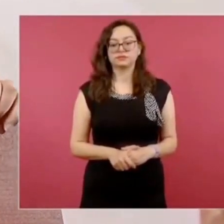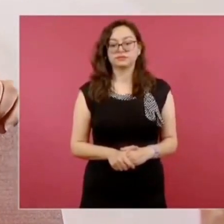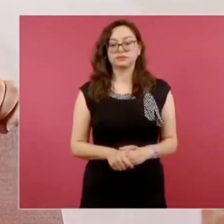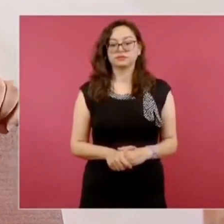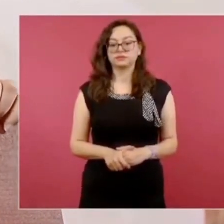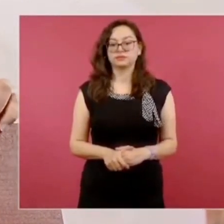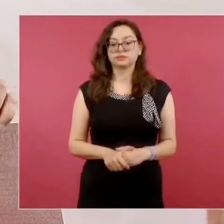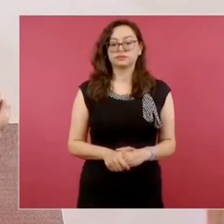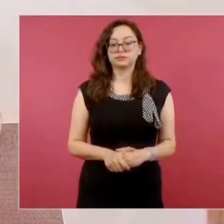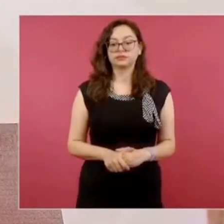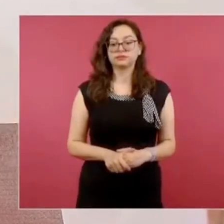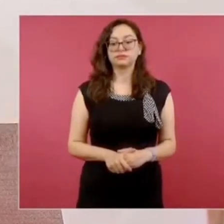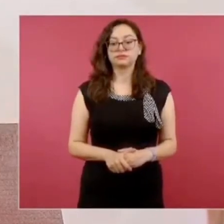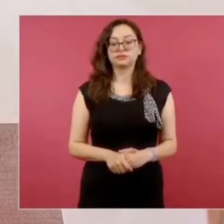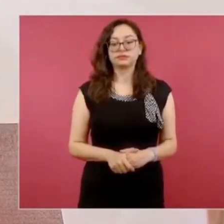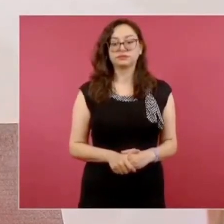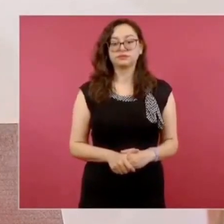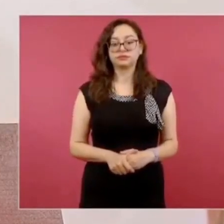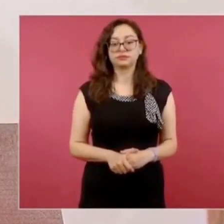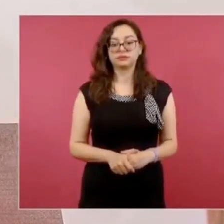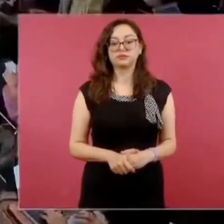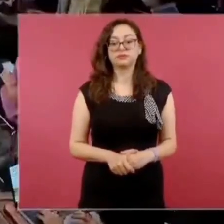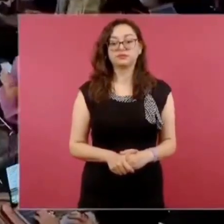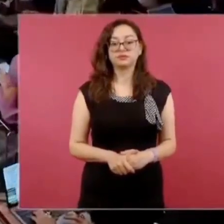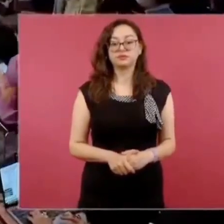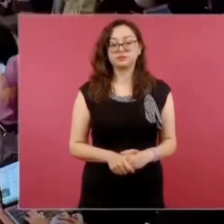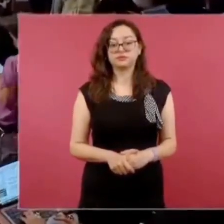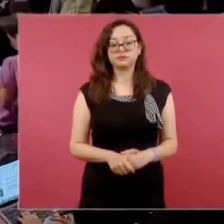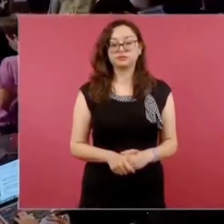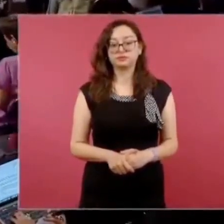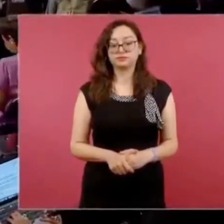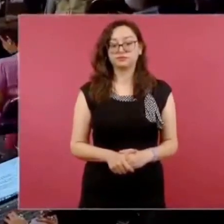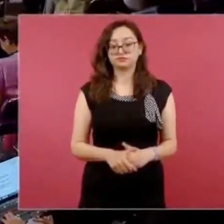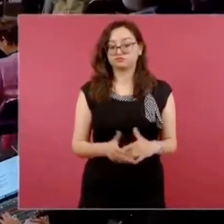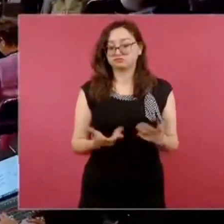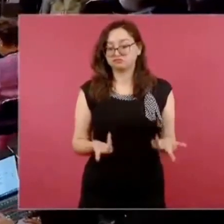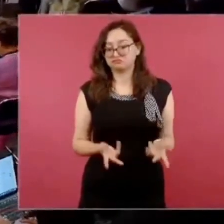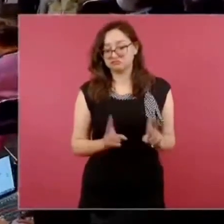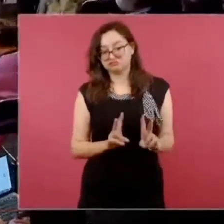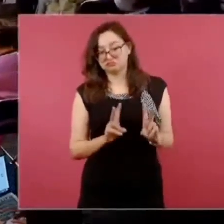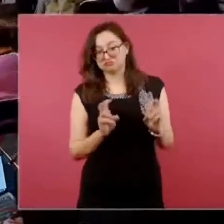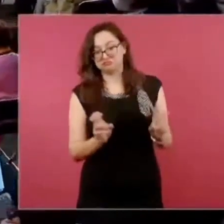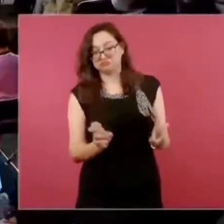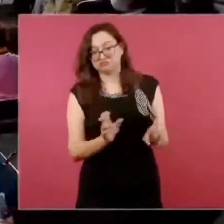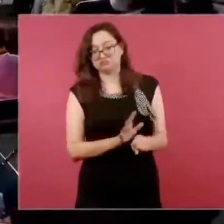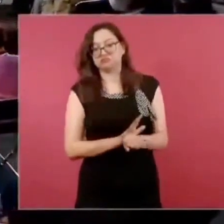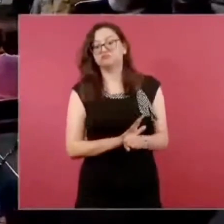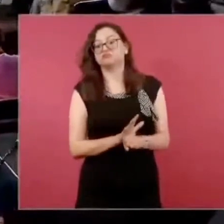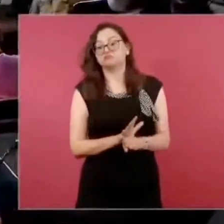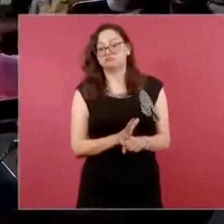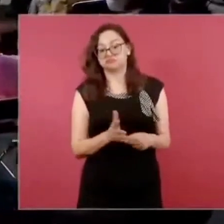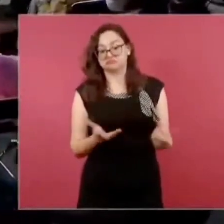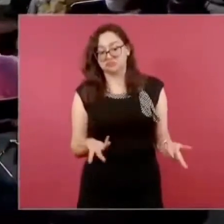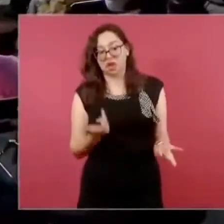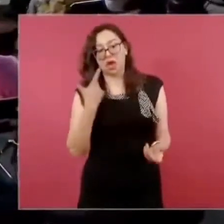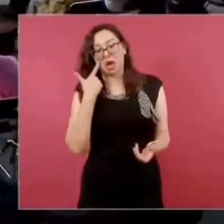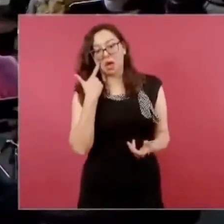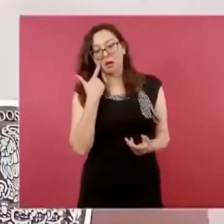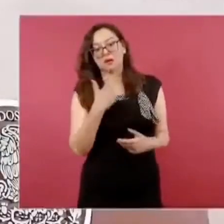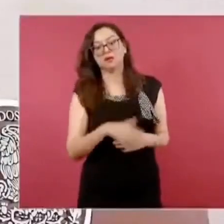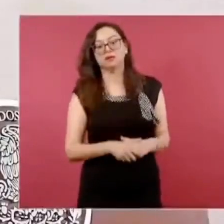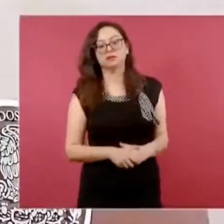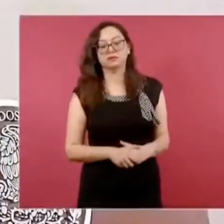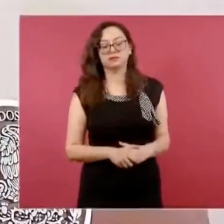ver este asunto, es de